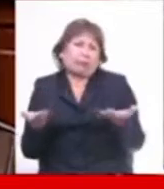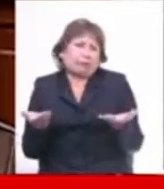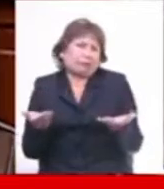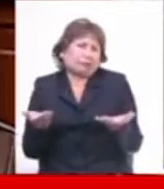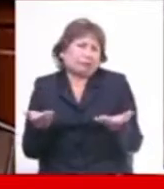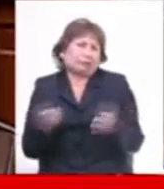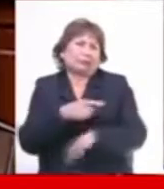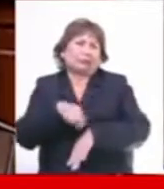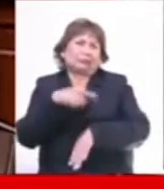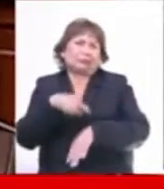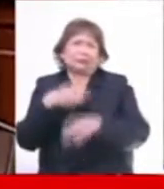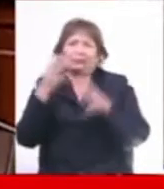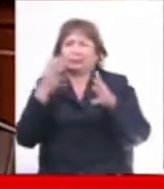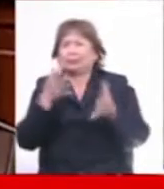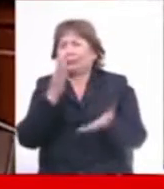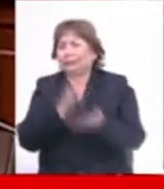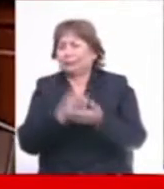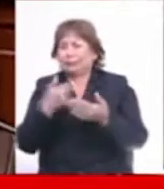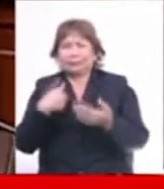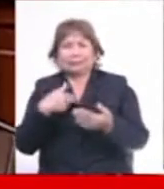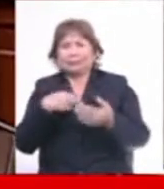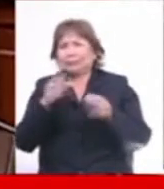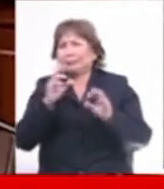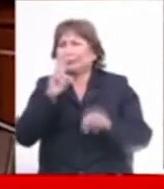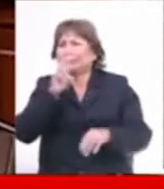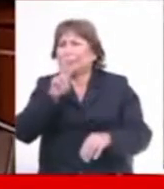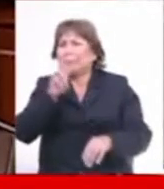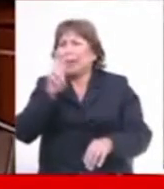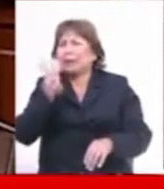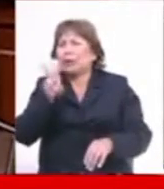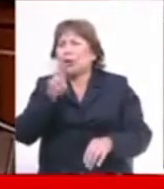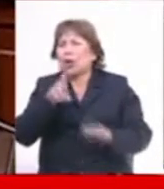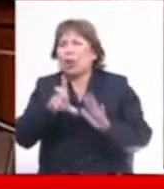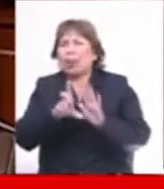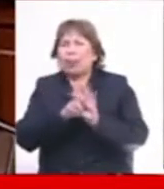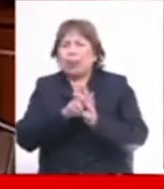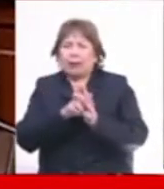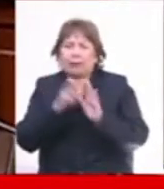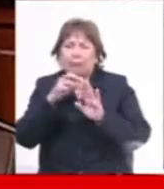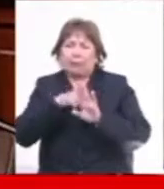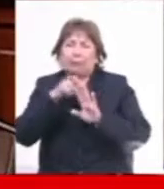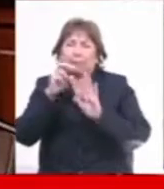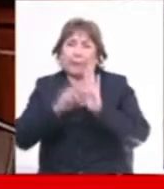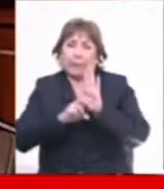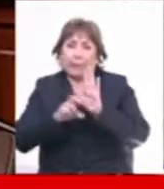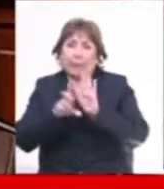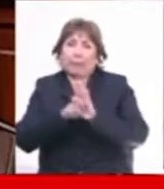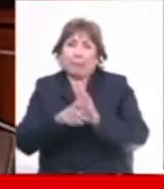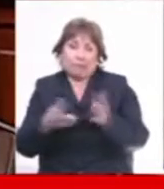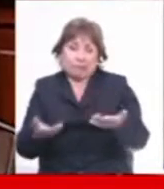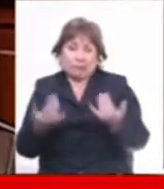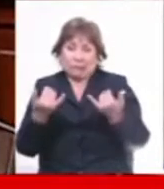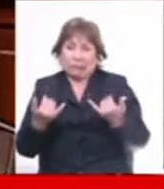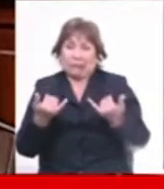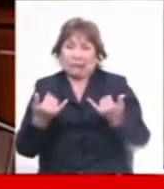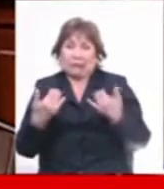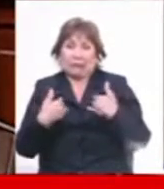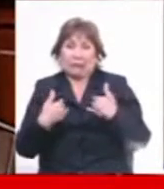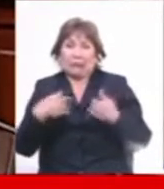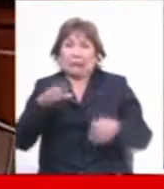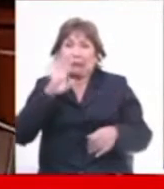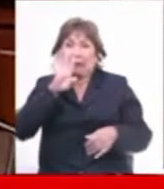Está bien encarpetada. Nosotros hemos encarpetado 22 leyes, proyectos de ley. Ahorita tenemos en agenda